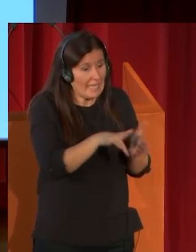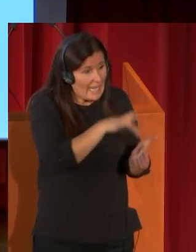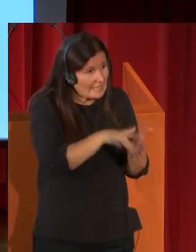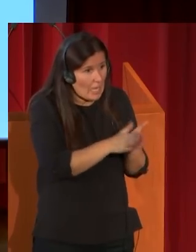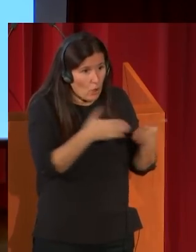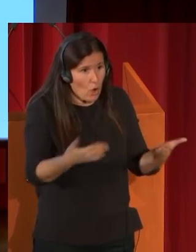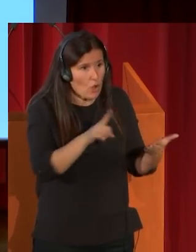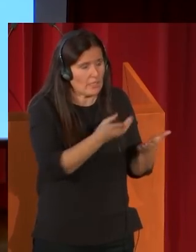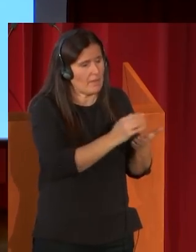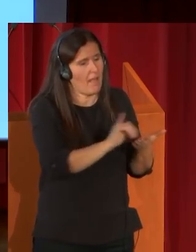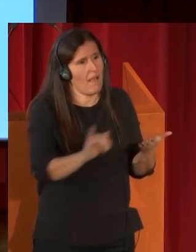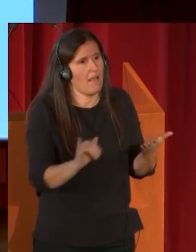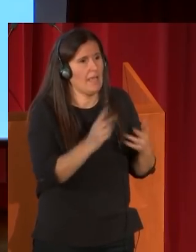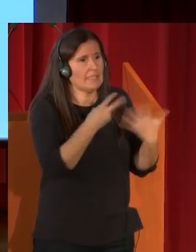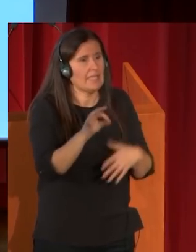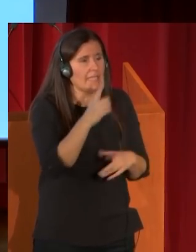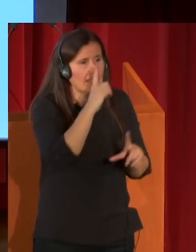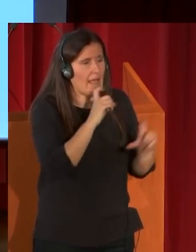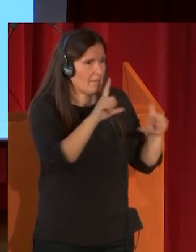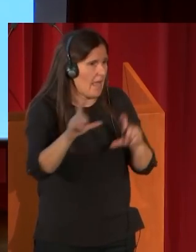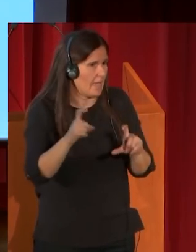hasta 70 imágenes inéditas.